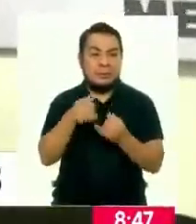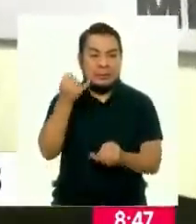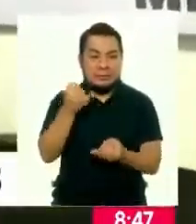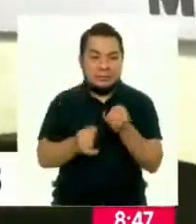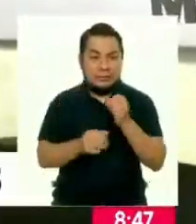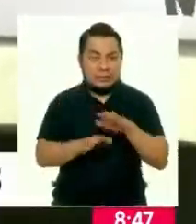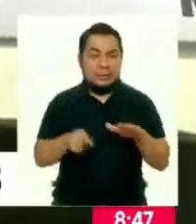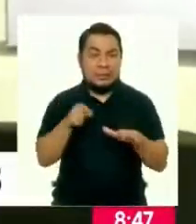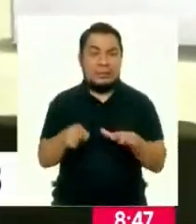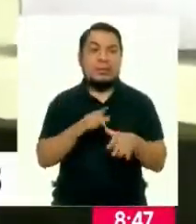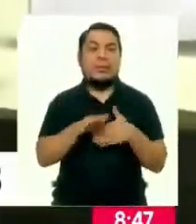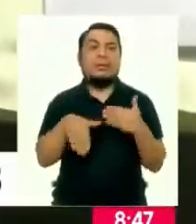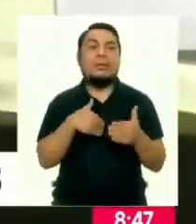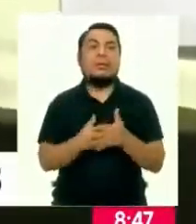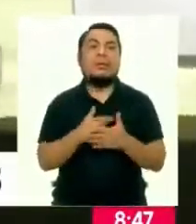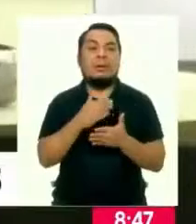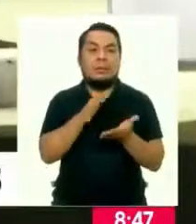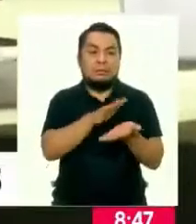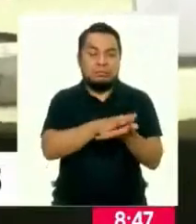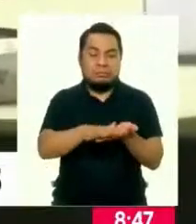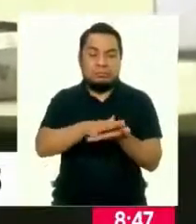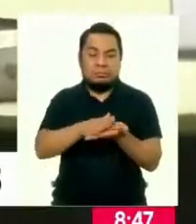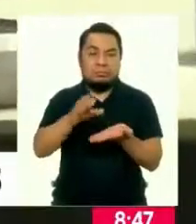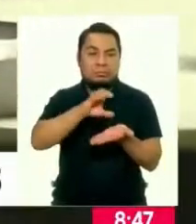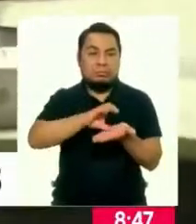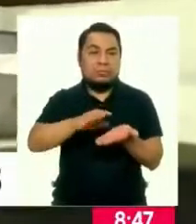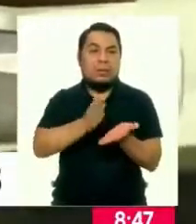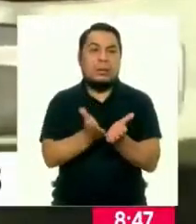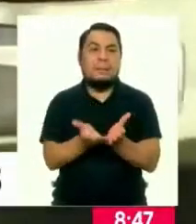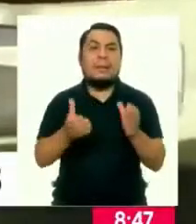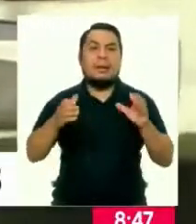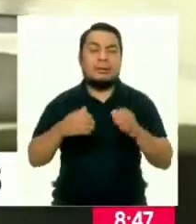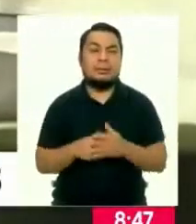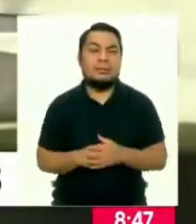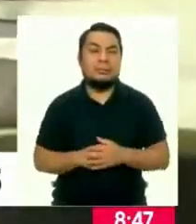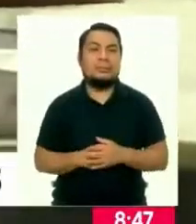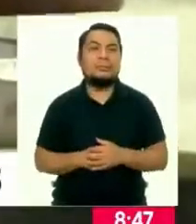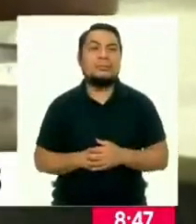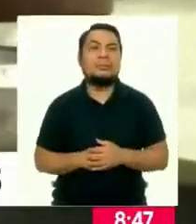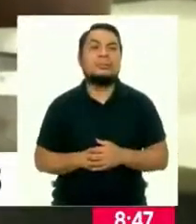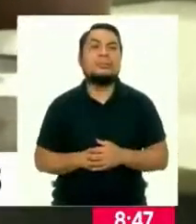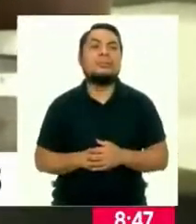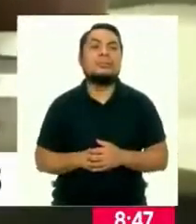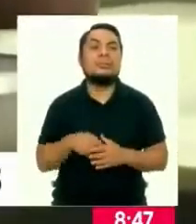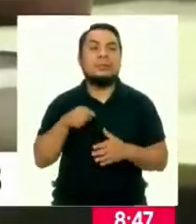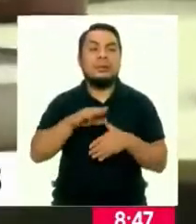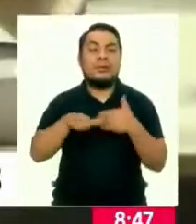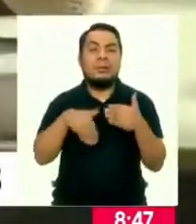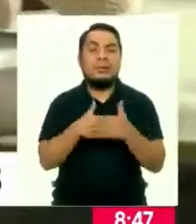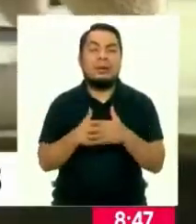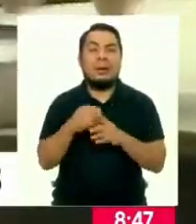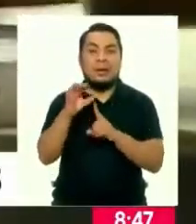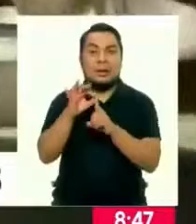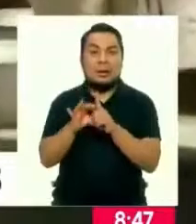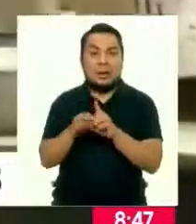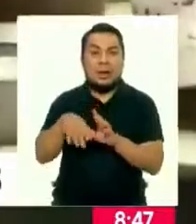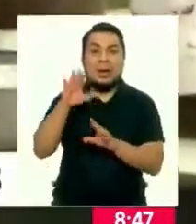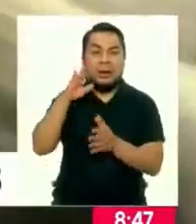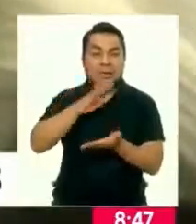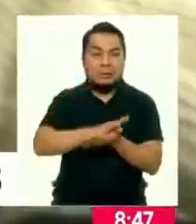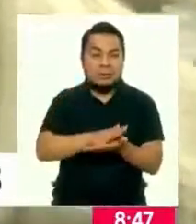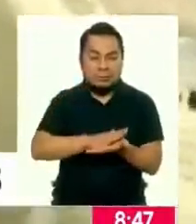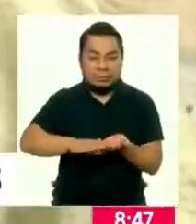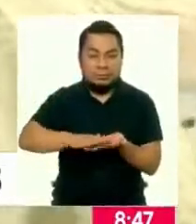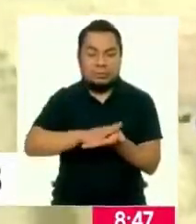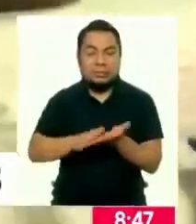estos prototipos de bandejas biodegradables, ¿no? Este proceso se hace con temperaturas altas y finalmente